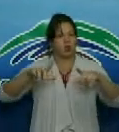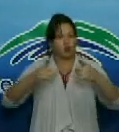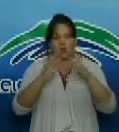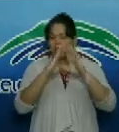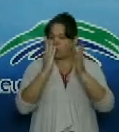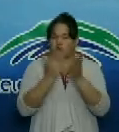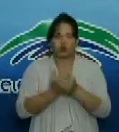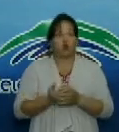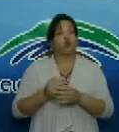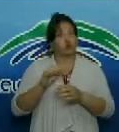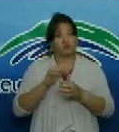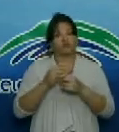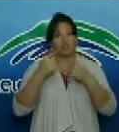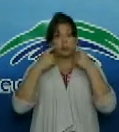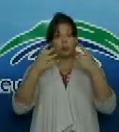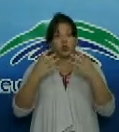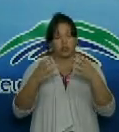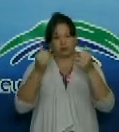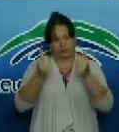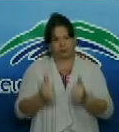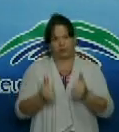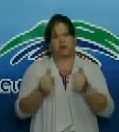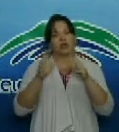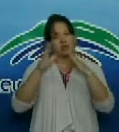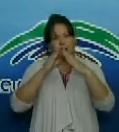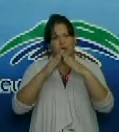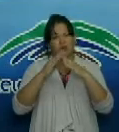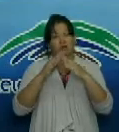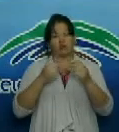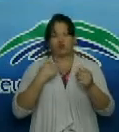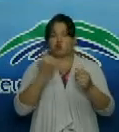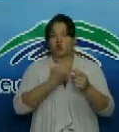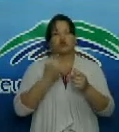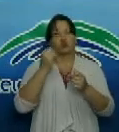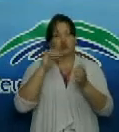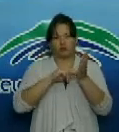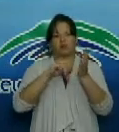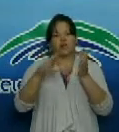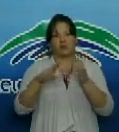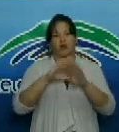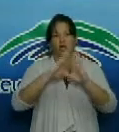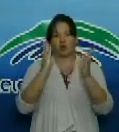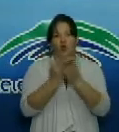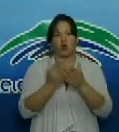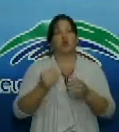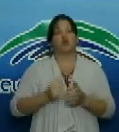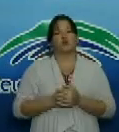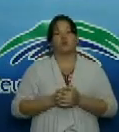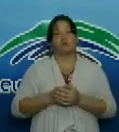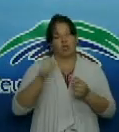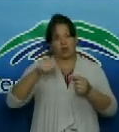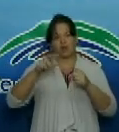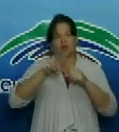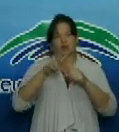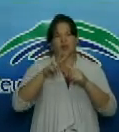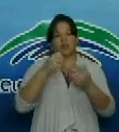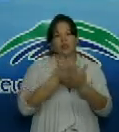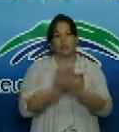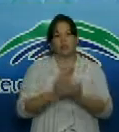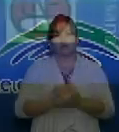mucho y fundamentalmente se queden en casa ese es nuestro mayor mensaje siempre desde el informativo de Telecristán